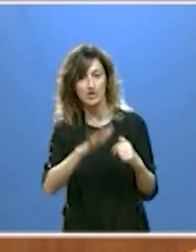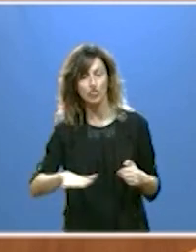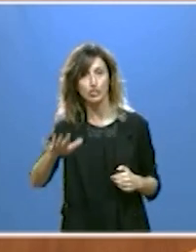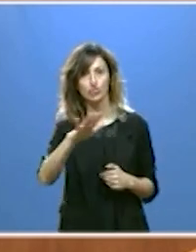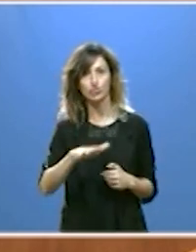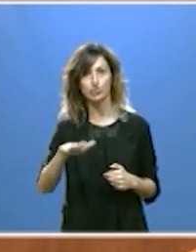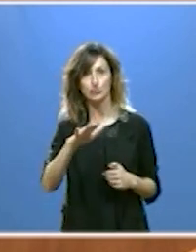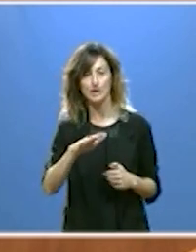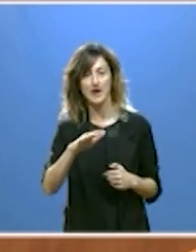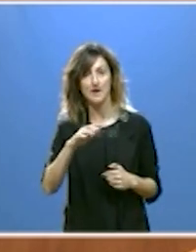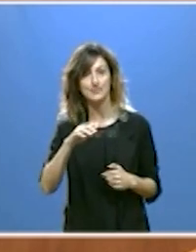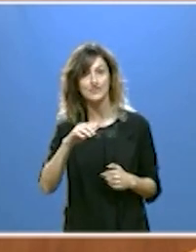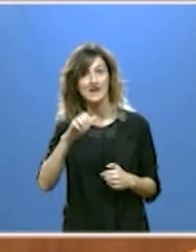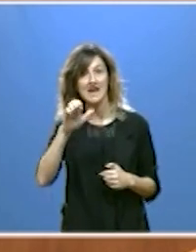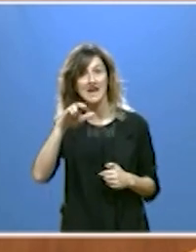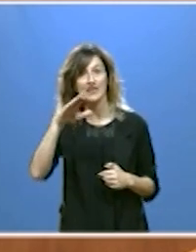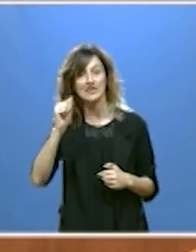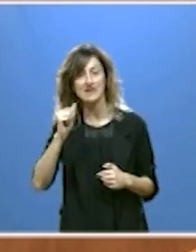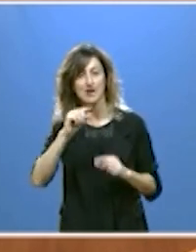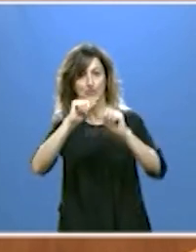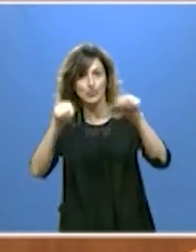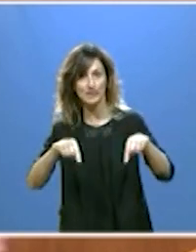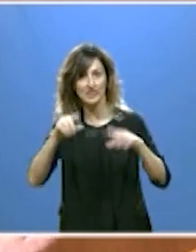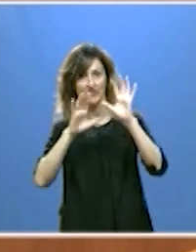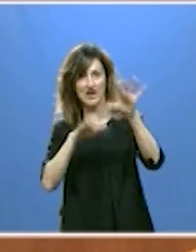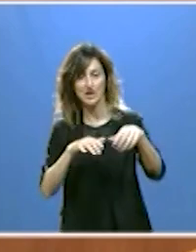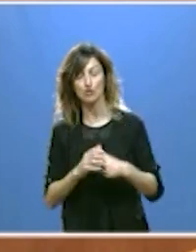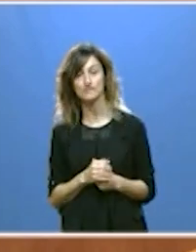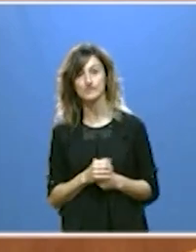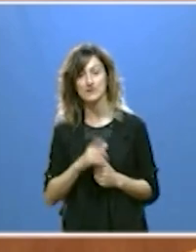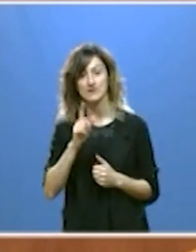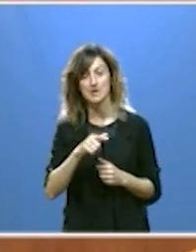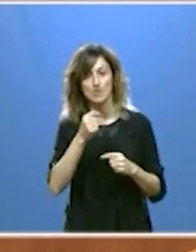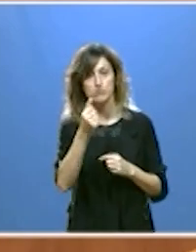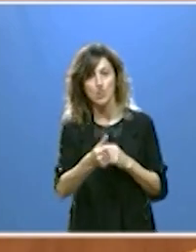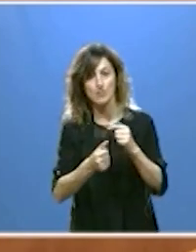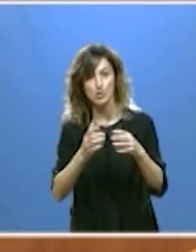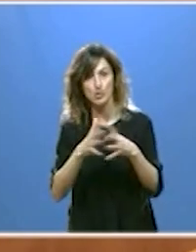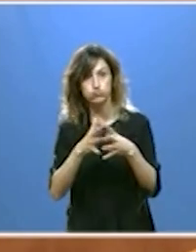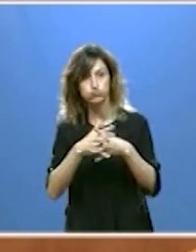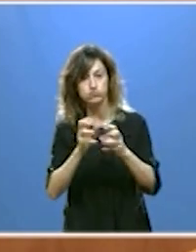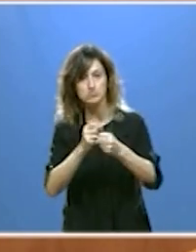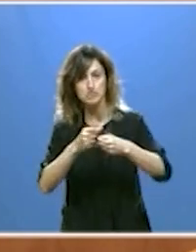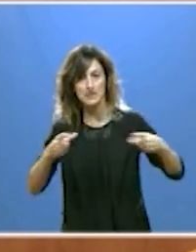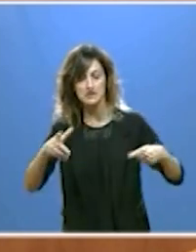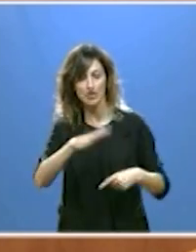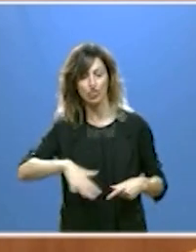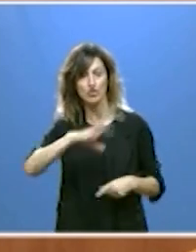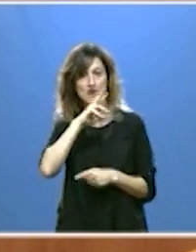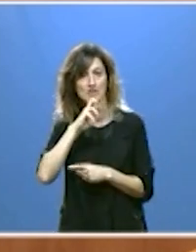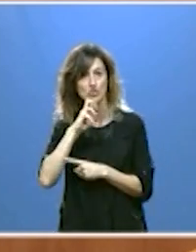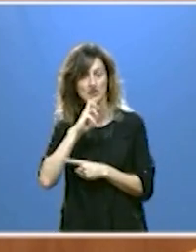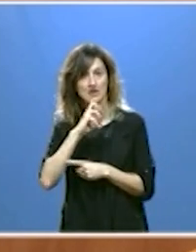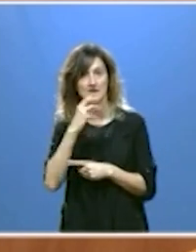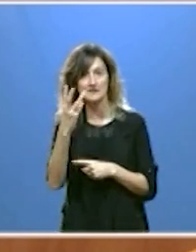la hercina de la provincia de León y seguiremos ampliando las infraestructuras de nuestros espacios protegidos con